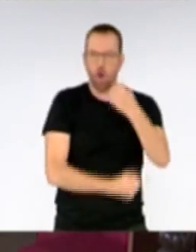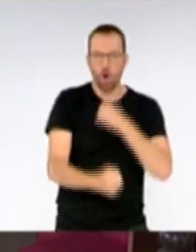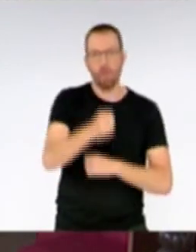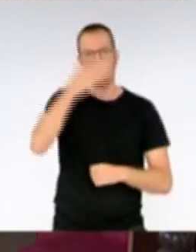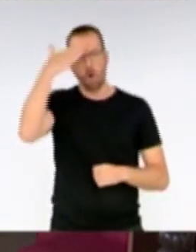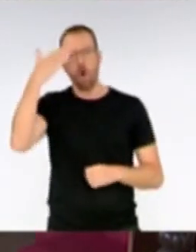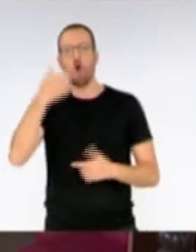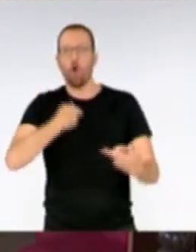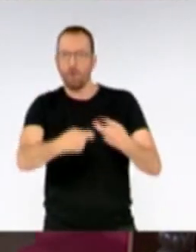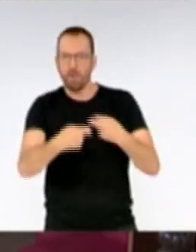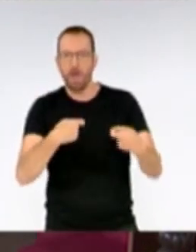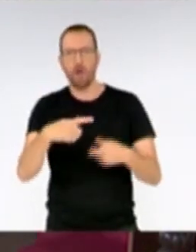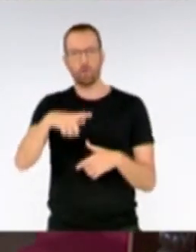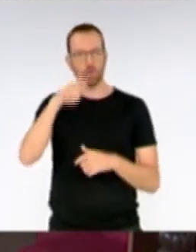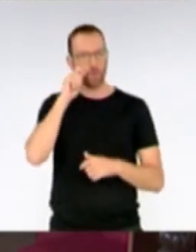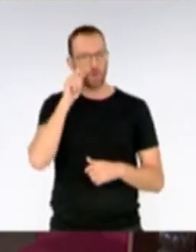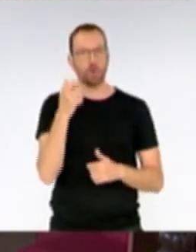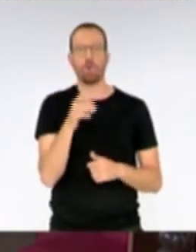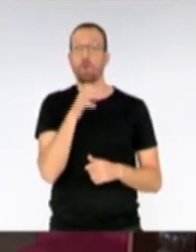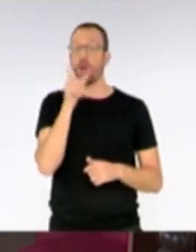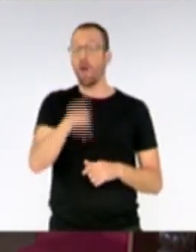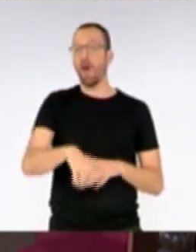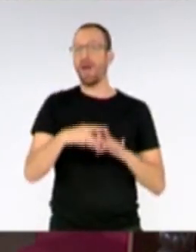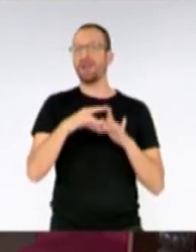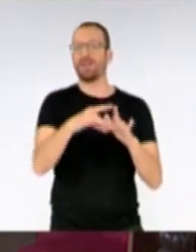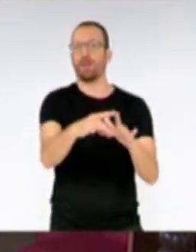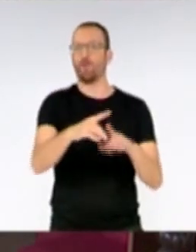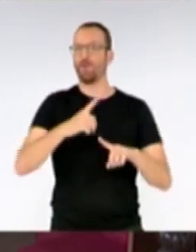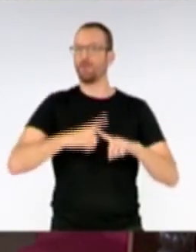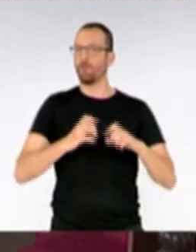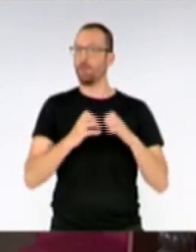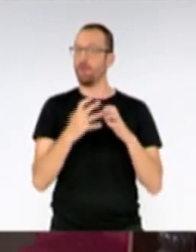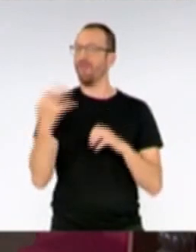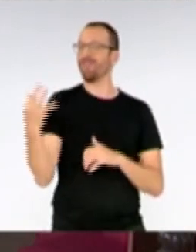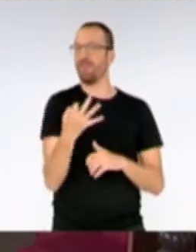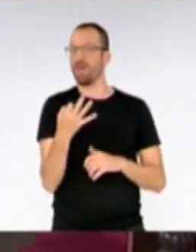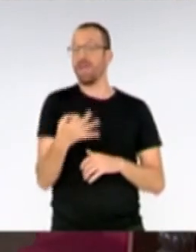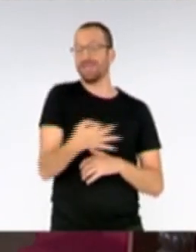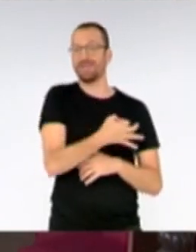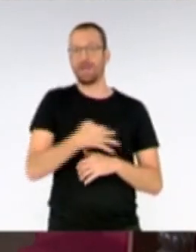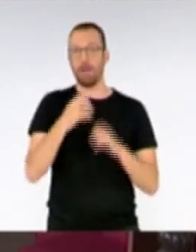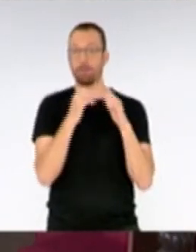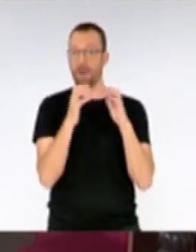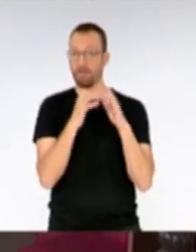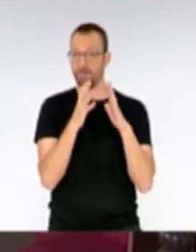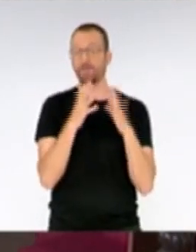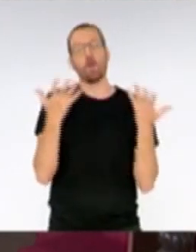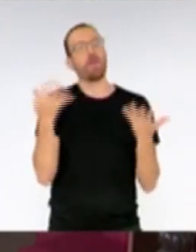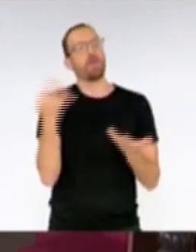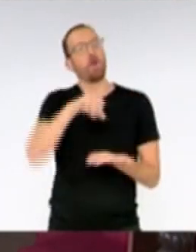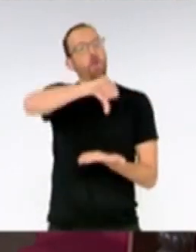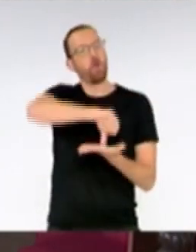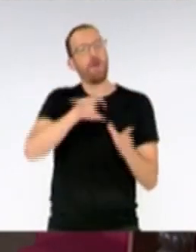turístico, para recuperar el liderazgo que Santa Cruz de la Palma tiene que tener en el contexto insular. Y para ello tenemos que hacer una ciudad